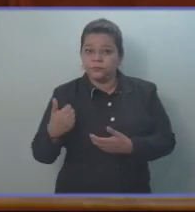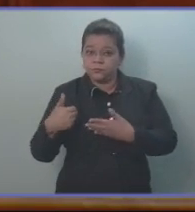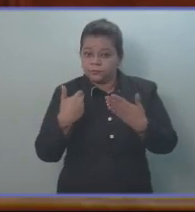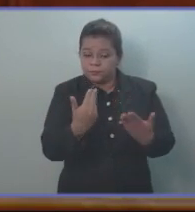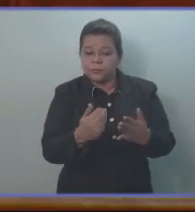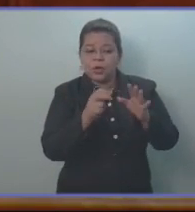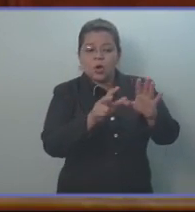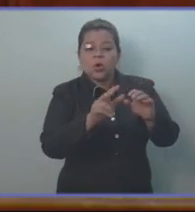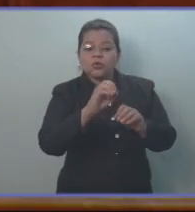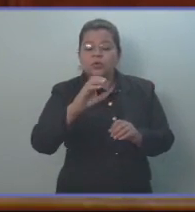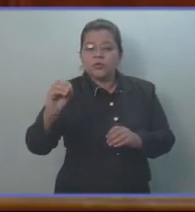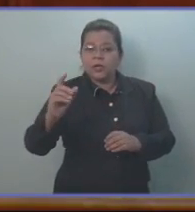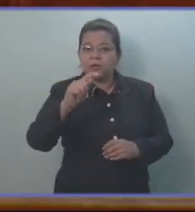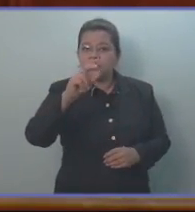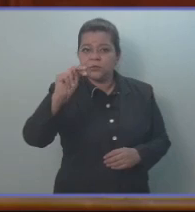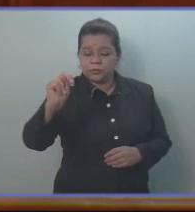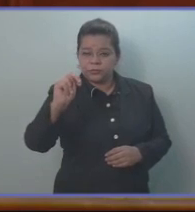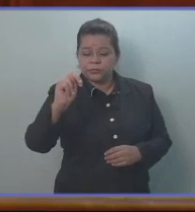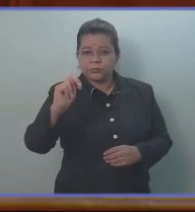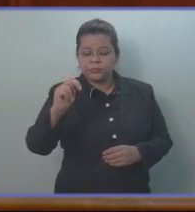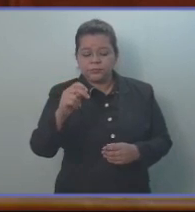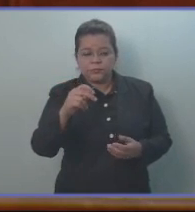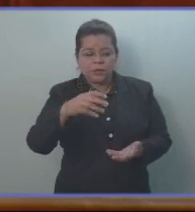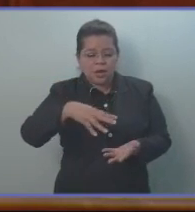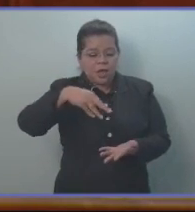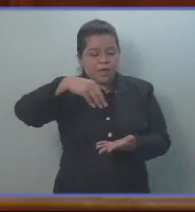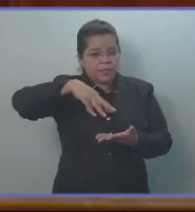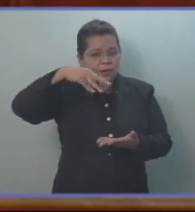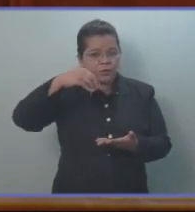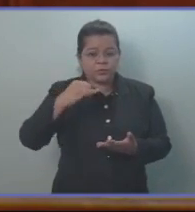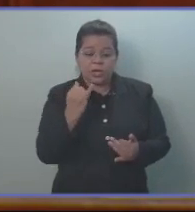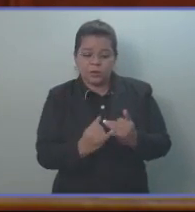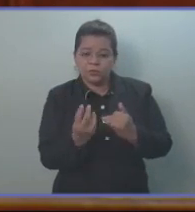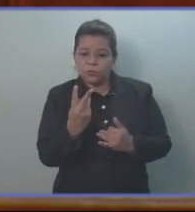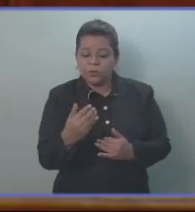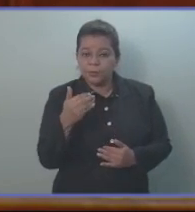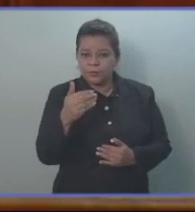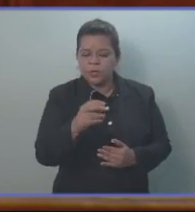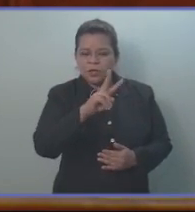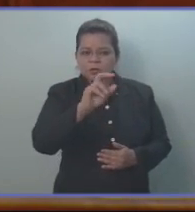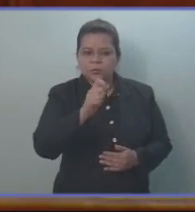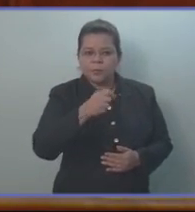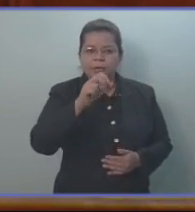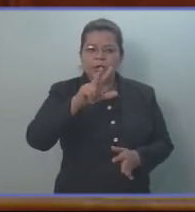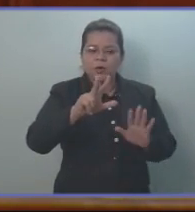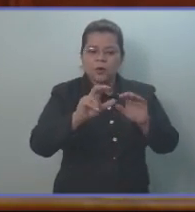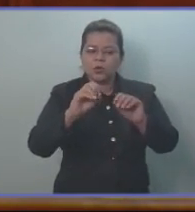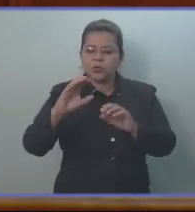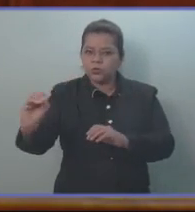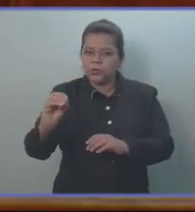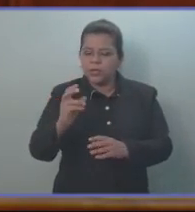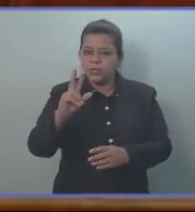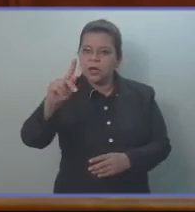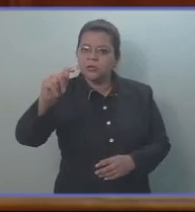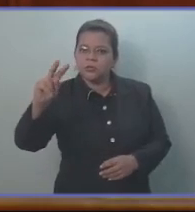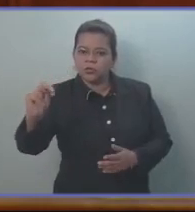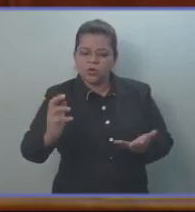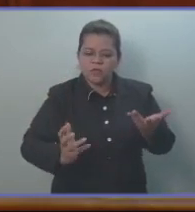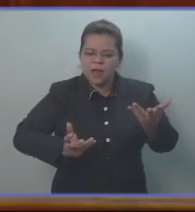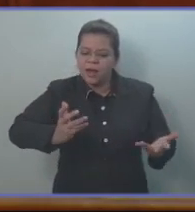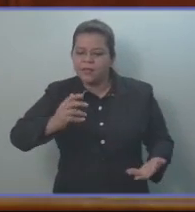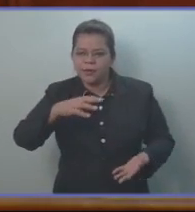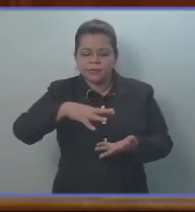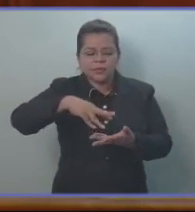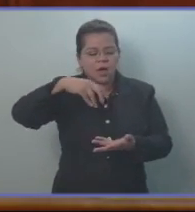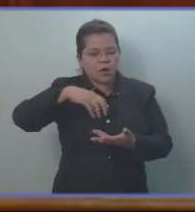800 toneladas métricas de arroz. Es decir, en los últimos dos años, 2 mil 800 toneladas métricas de arroz que han servido para